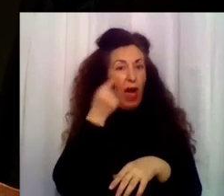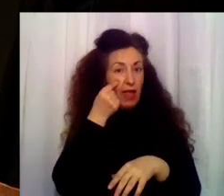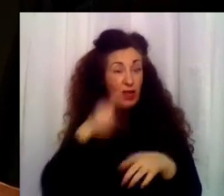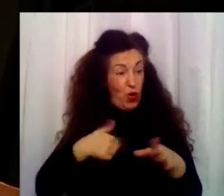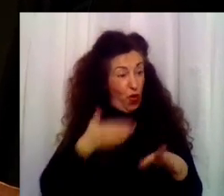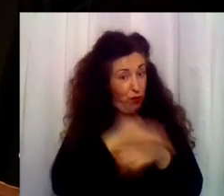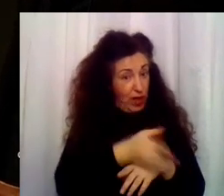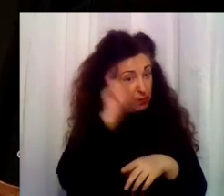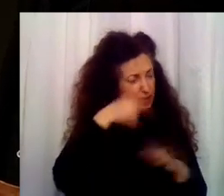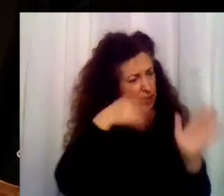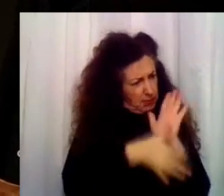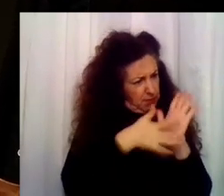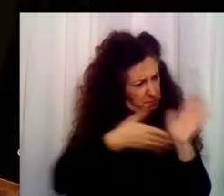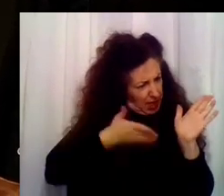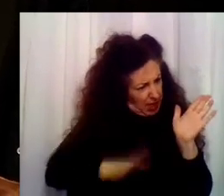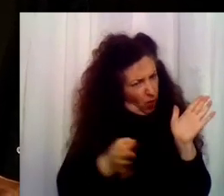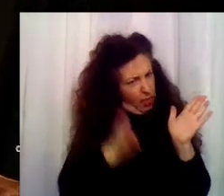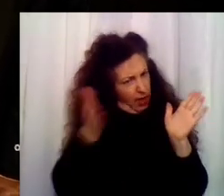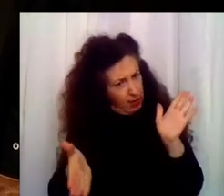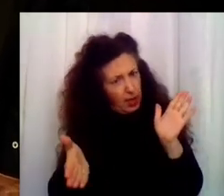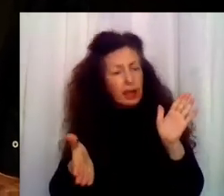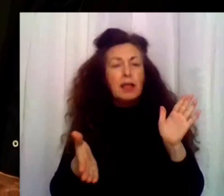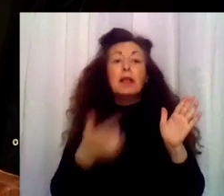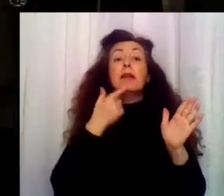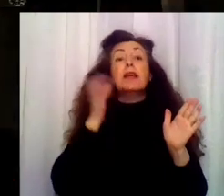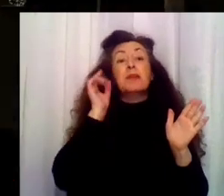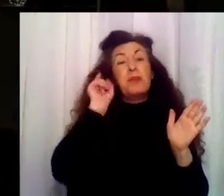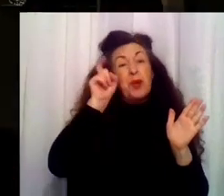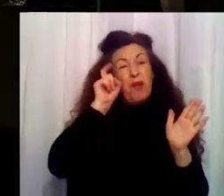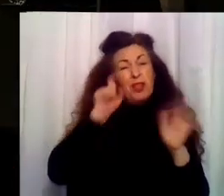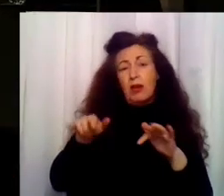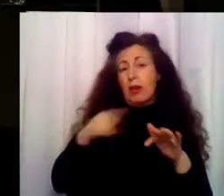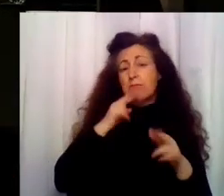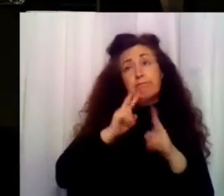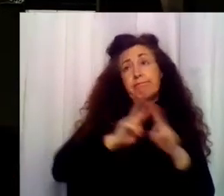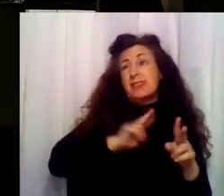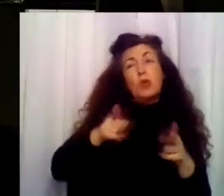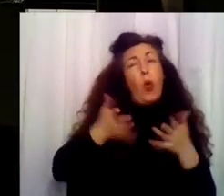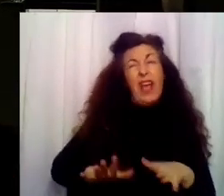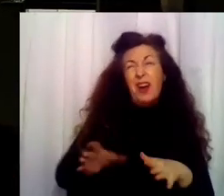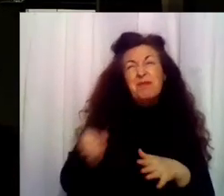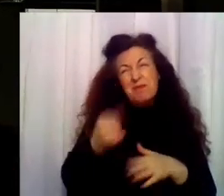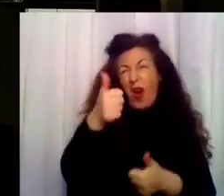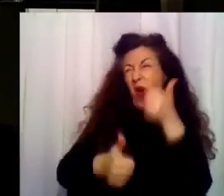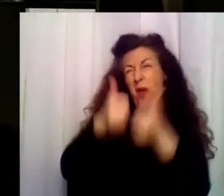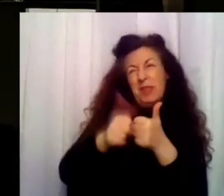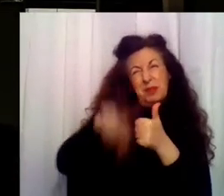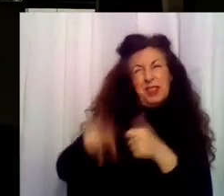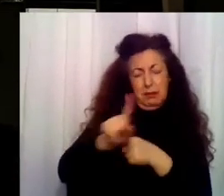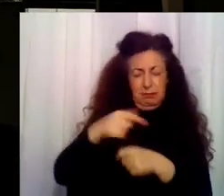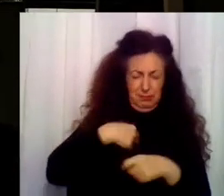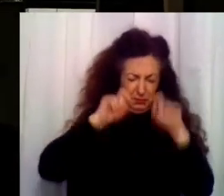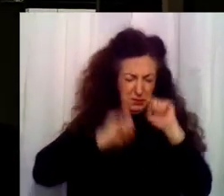Ella dijo que el chico no tenía espíritu para competir. Si es que... Si es que a veces nos ponen un